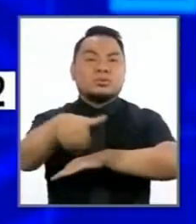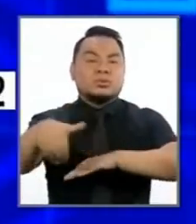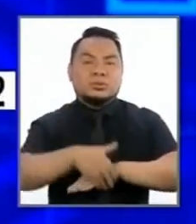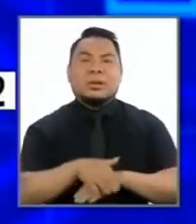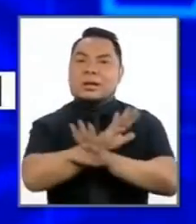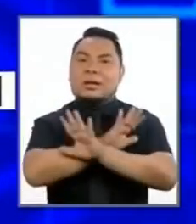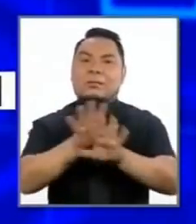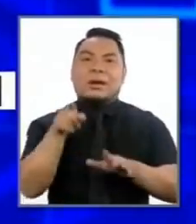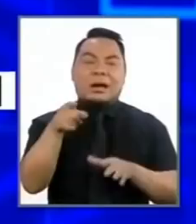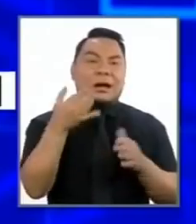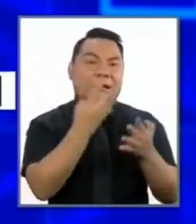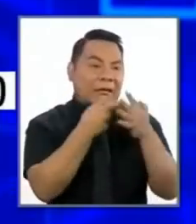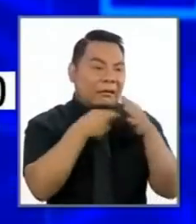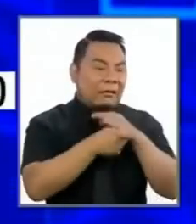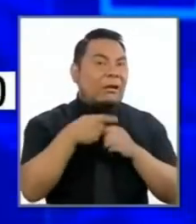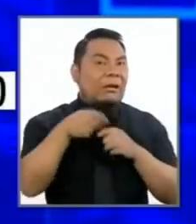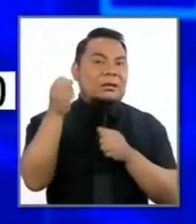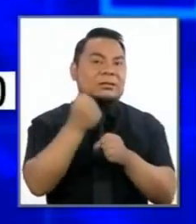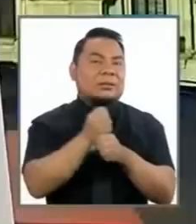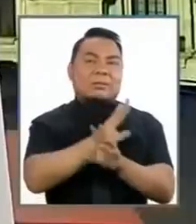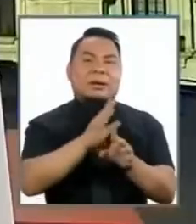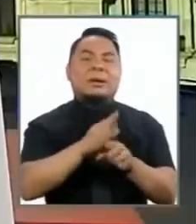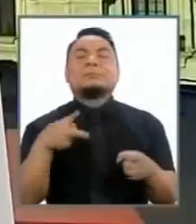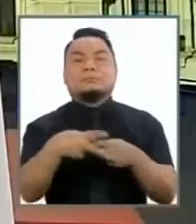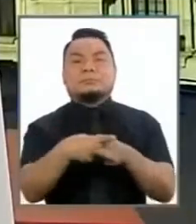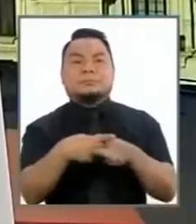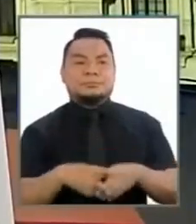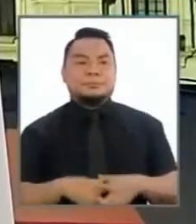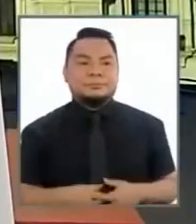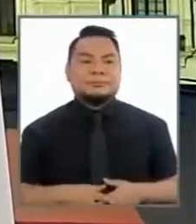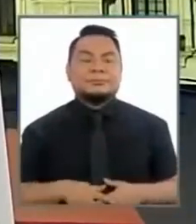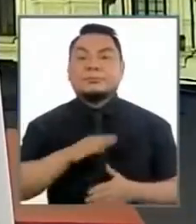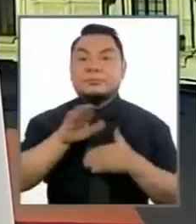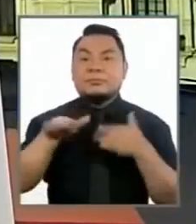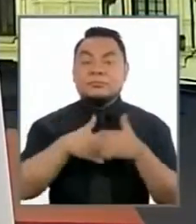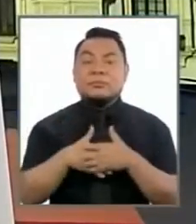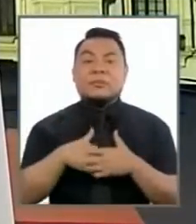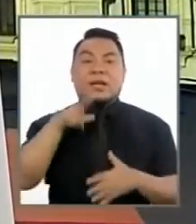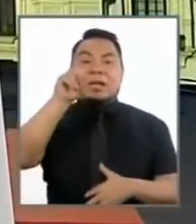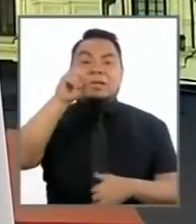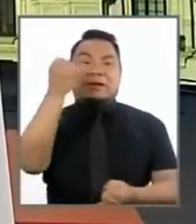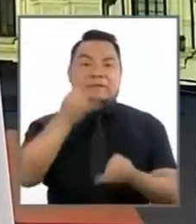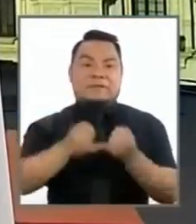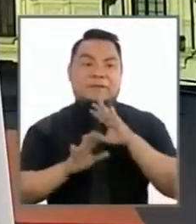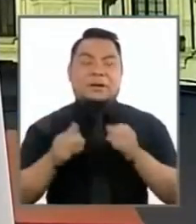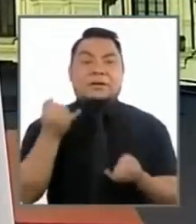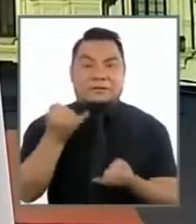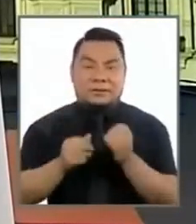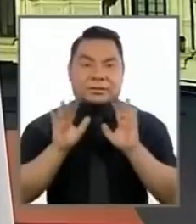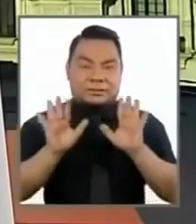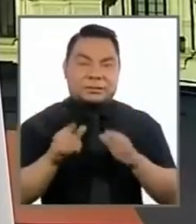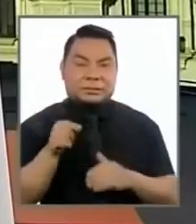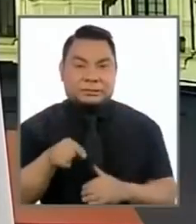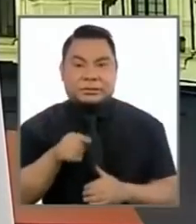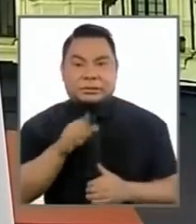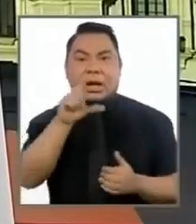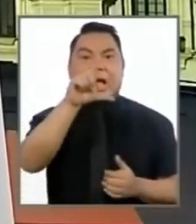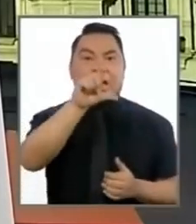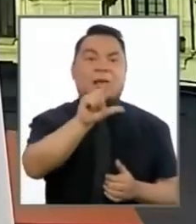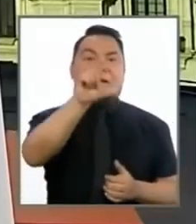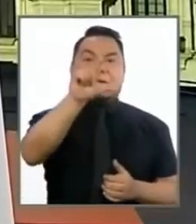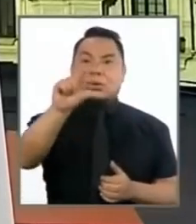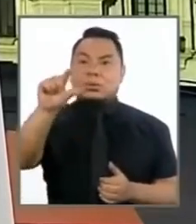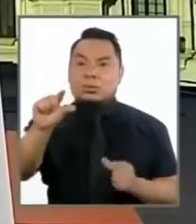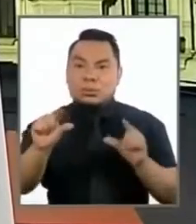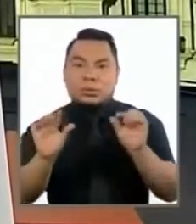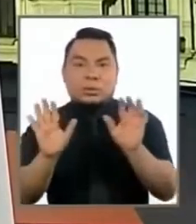no haya direccionamientos desde las cárceles tiempo cumplido candidato todos van a tener 30 segundos finales luego de esta bolsa de tiempo